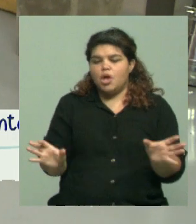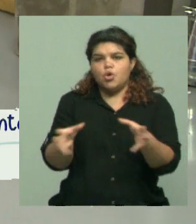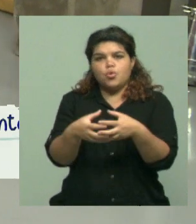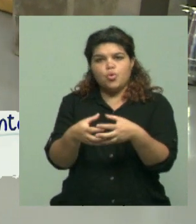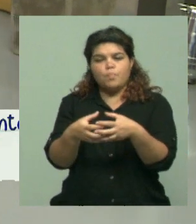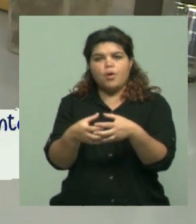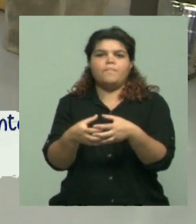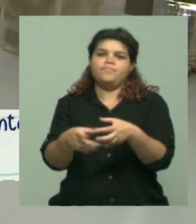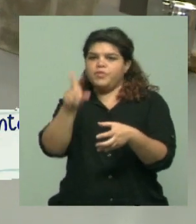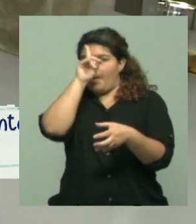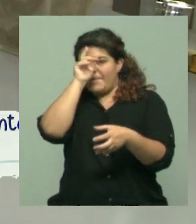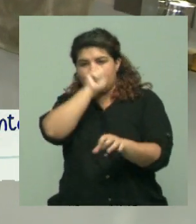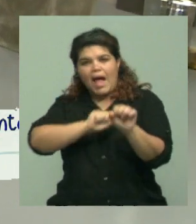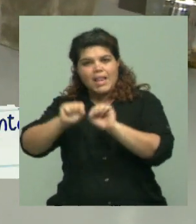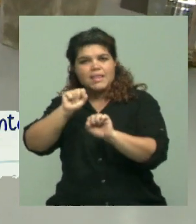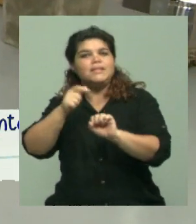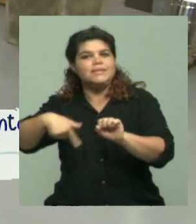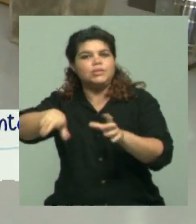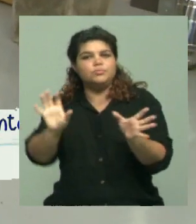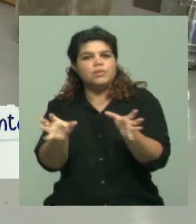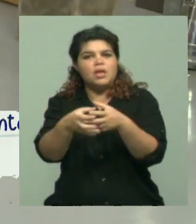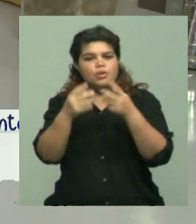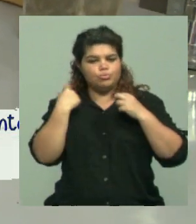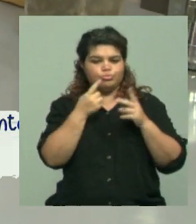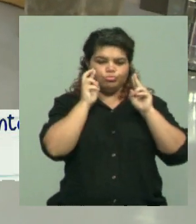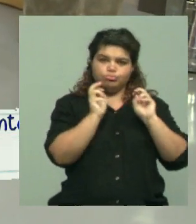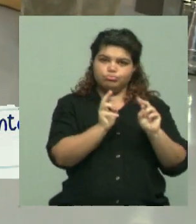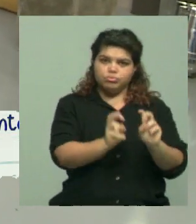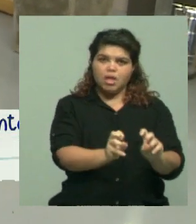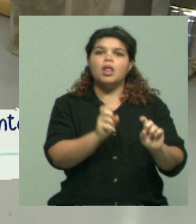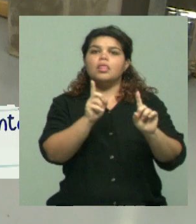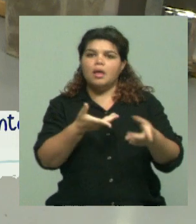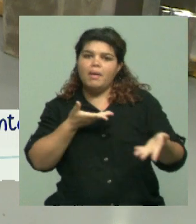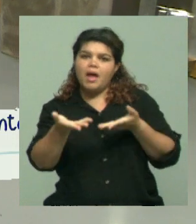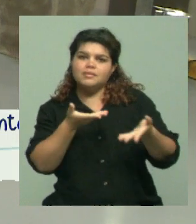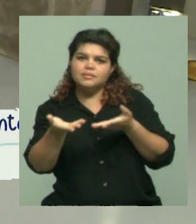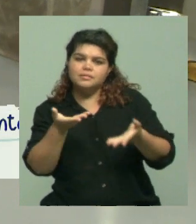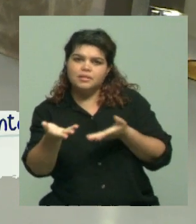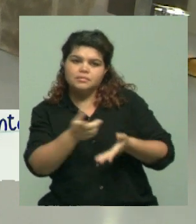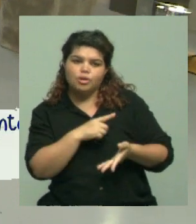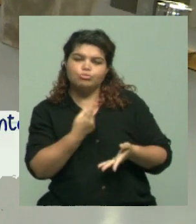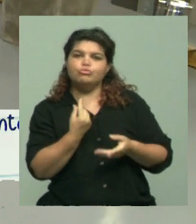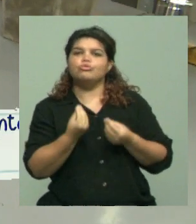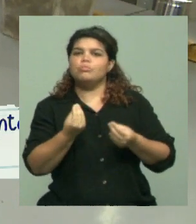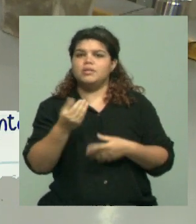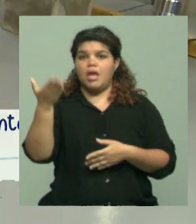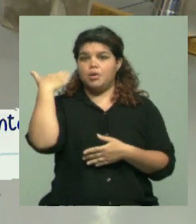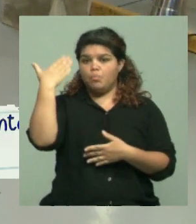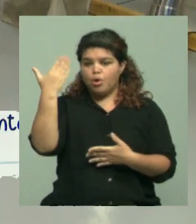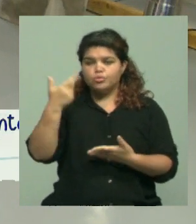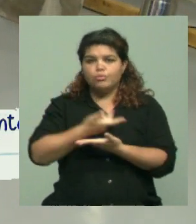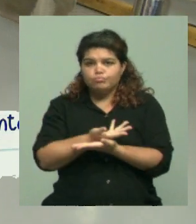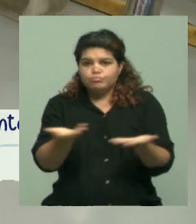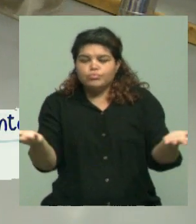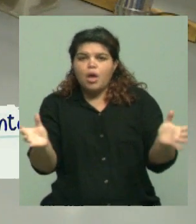Nosotros en la facultad realizamos tareas de investigación y también tareas asistenciales. Entonces estamos, la función de este simposio es sensibilizar